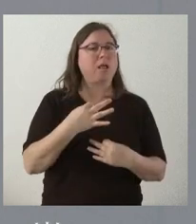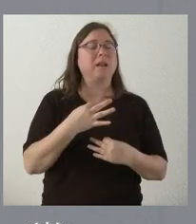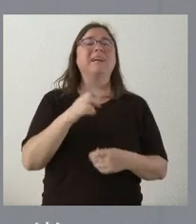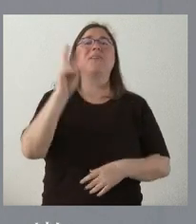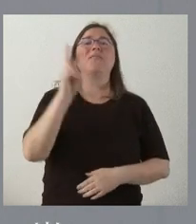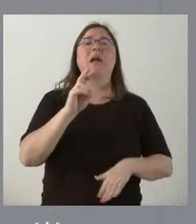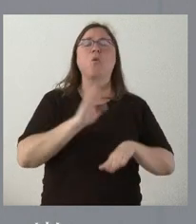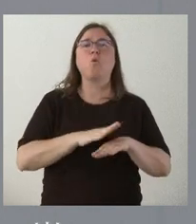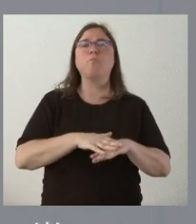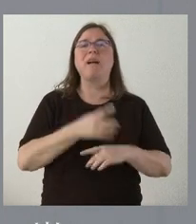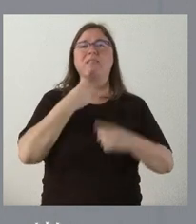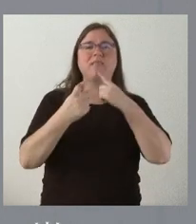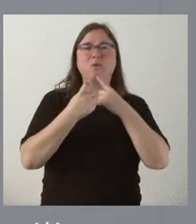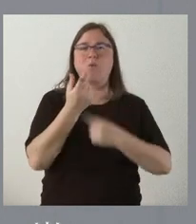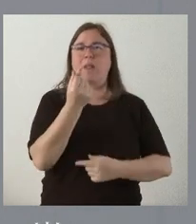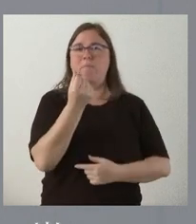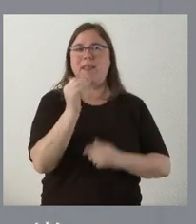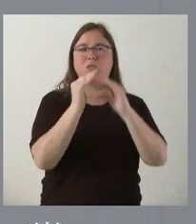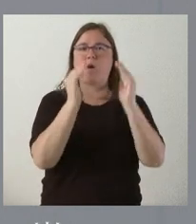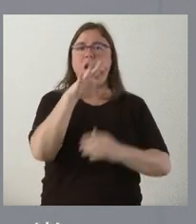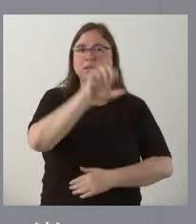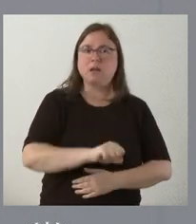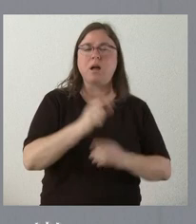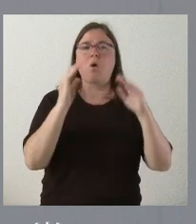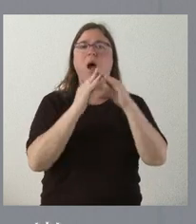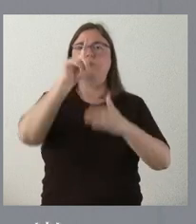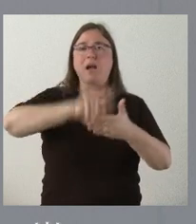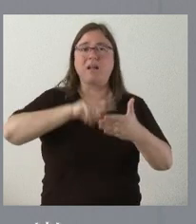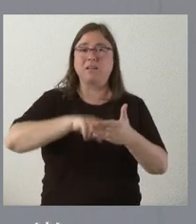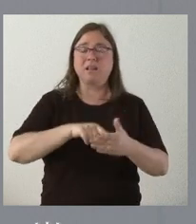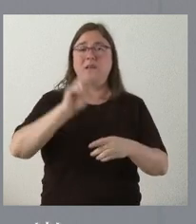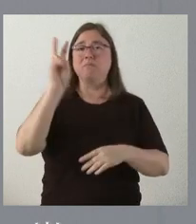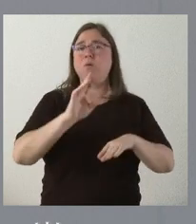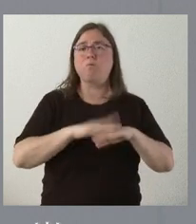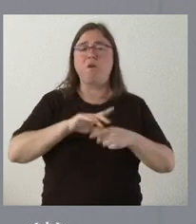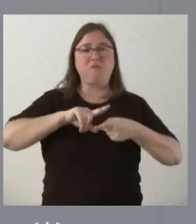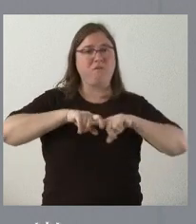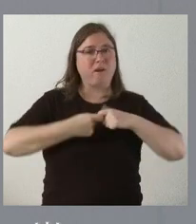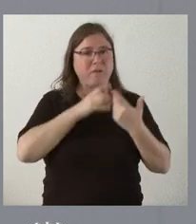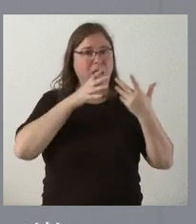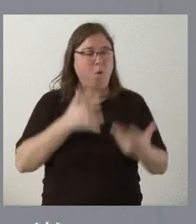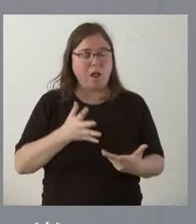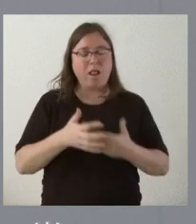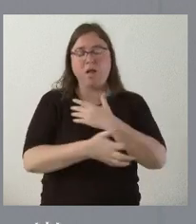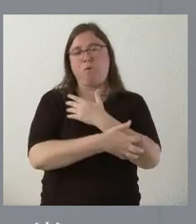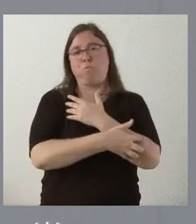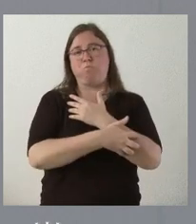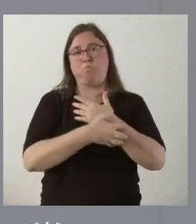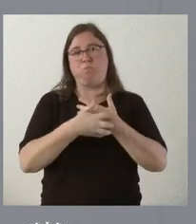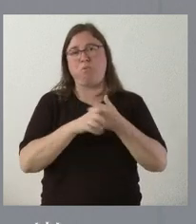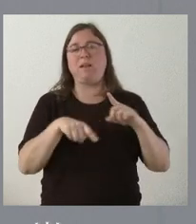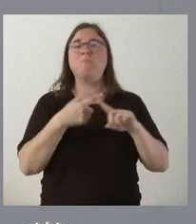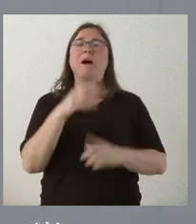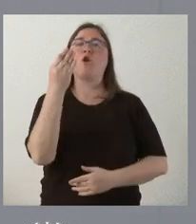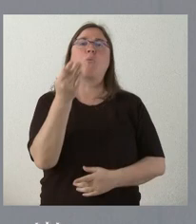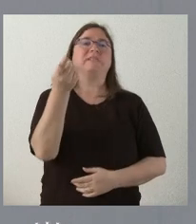solo de la dificultad del precio de la vivienda, deviene de que hoy en día las familias están más empobrecidas y los jóvenes también lo